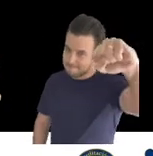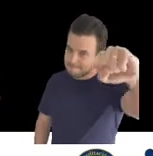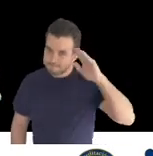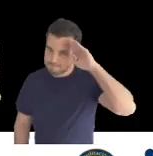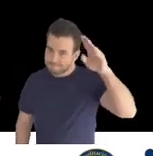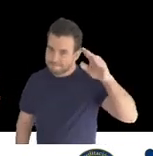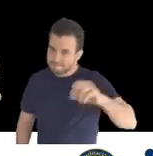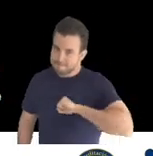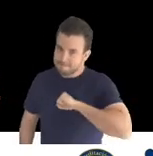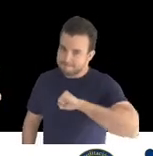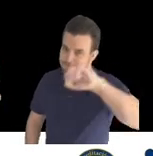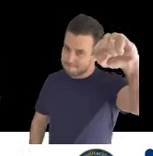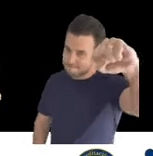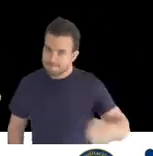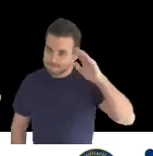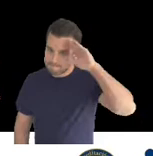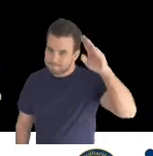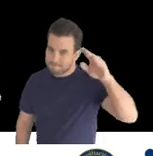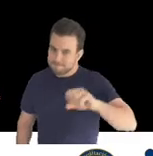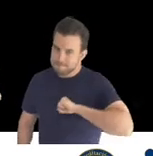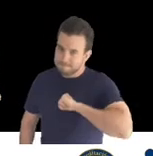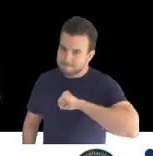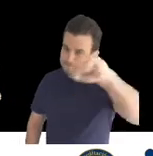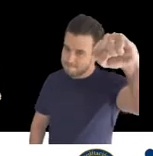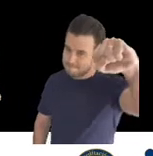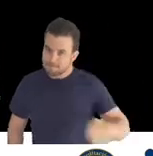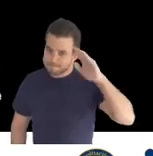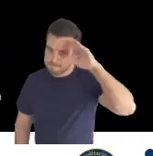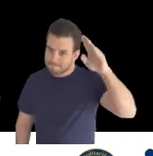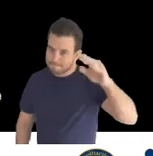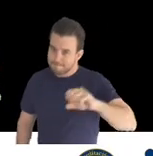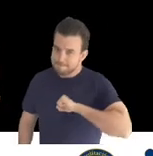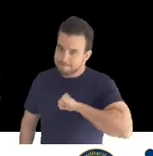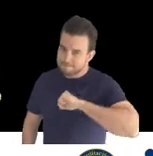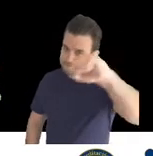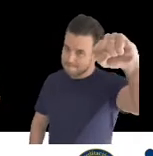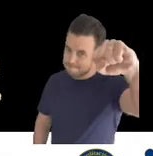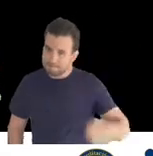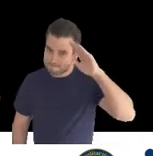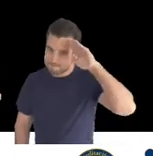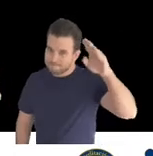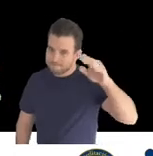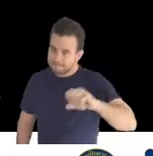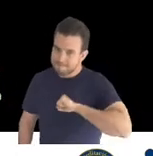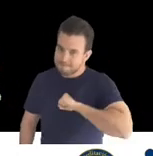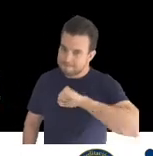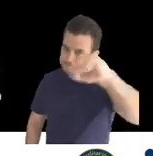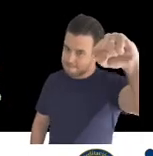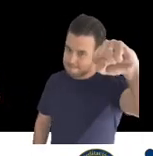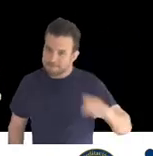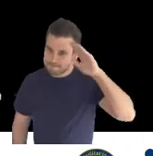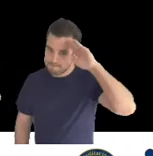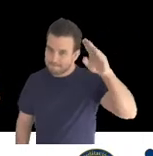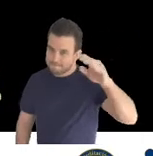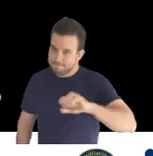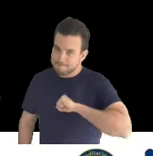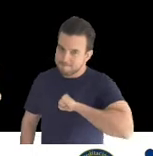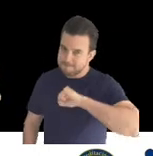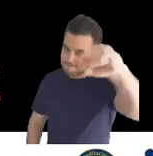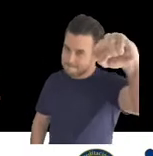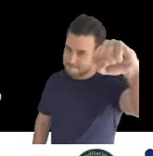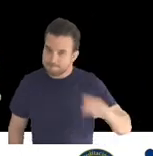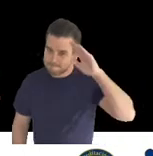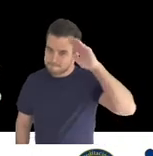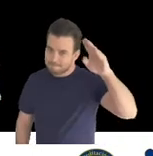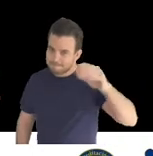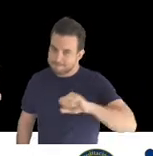mi participación en los espacios que crea la universidad, como es el tema de la representación estudiantil, que son